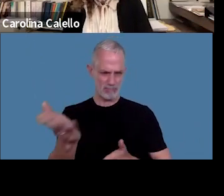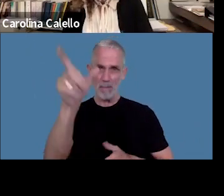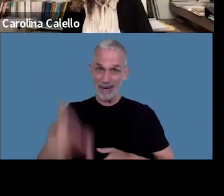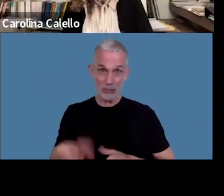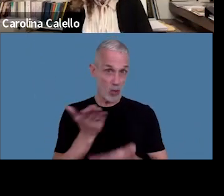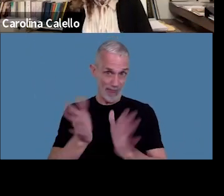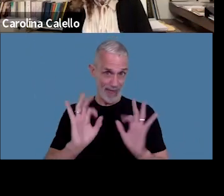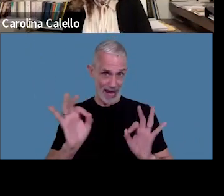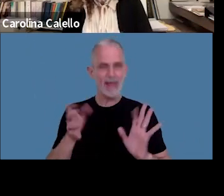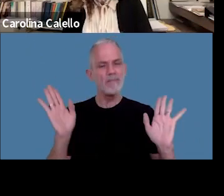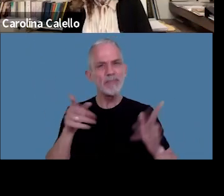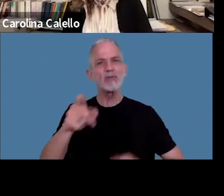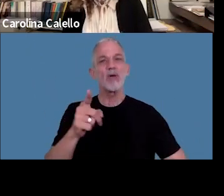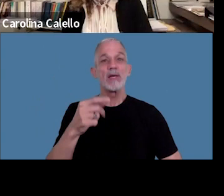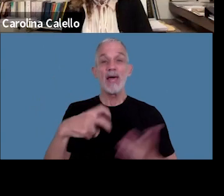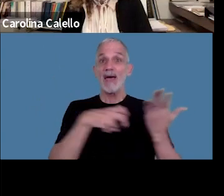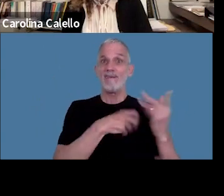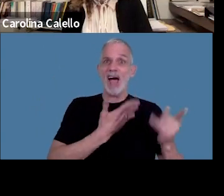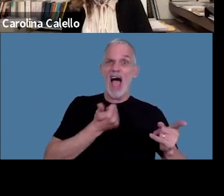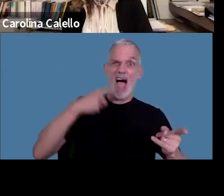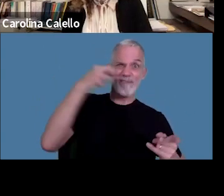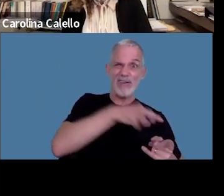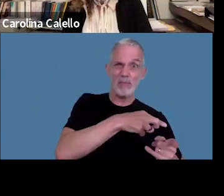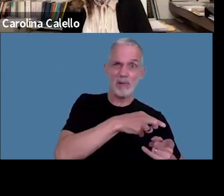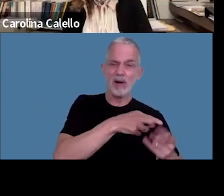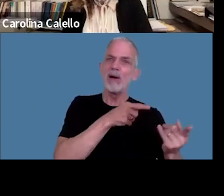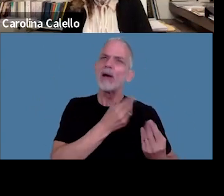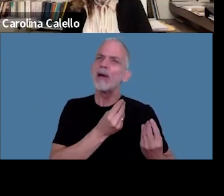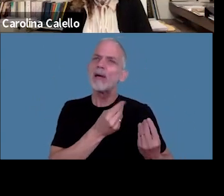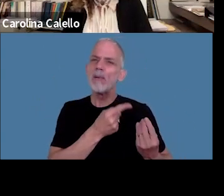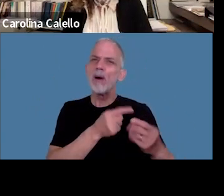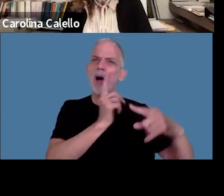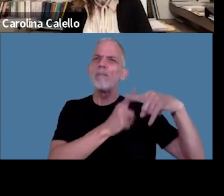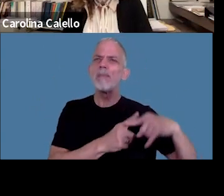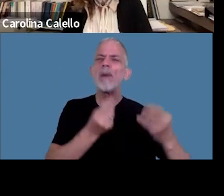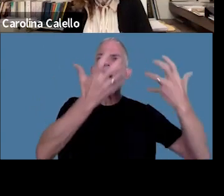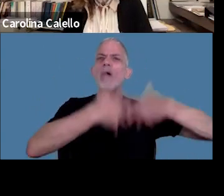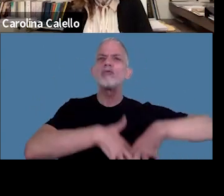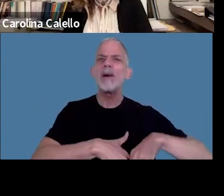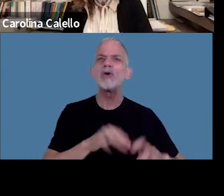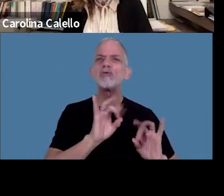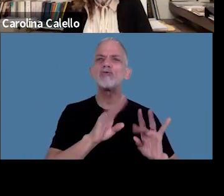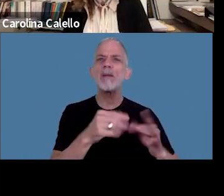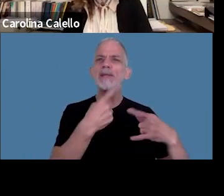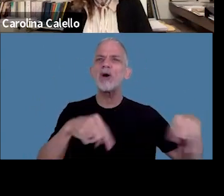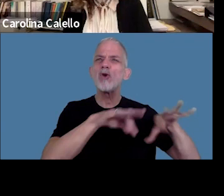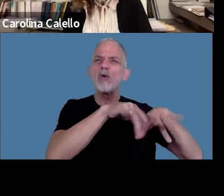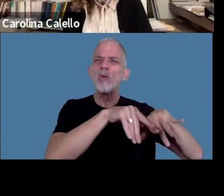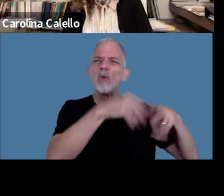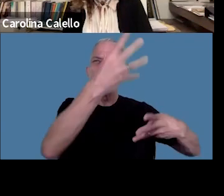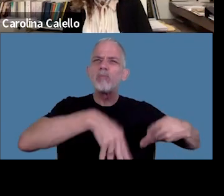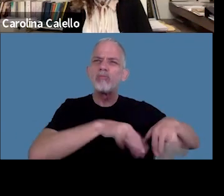y el fisco muchas veces hace la determinación de oficio solamente con las bases de datos